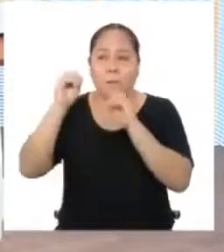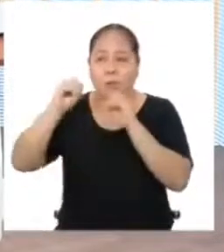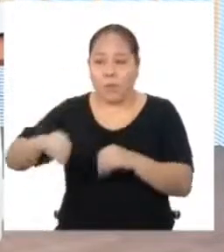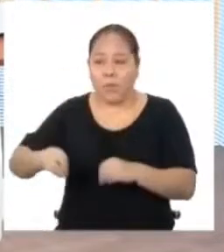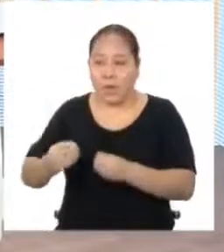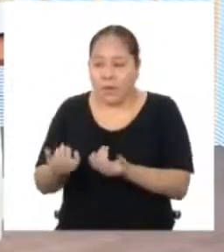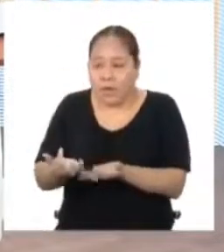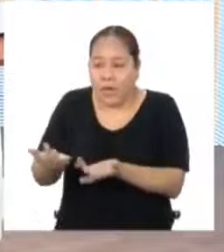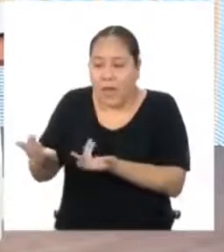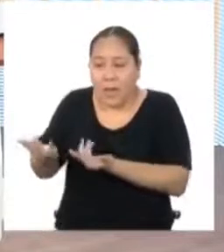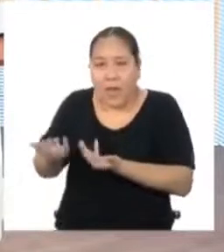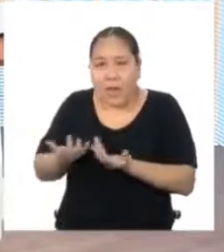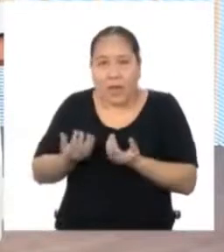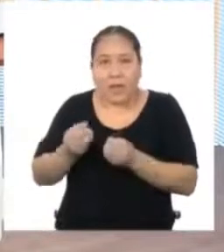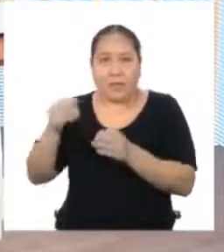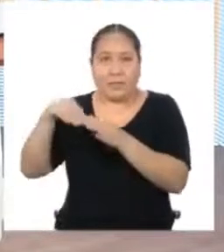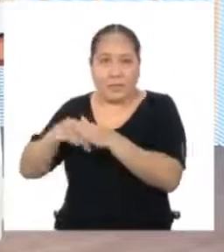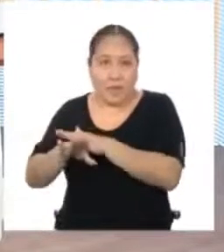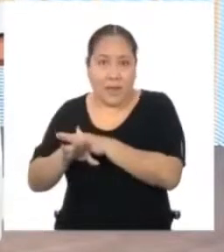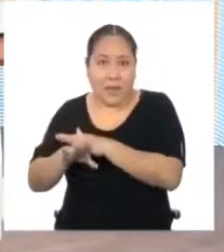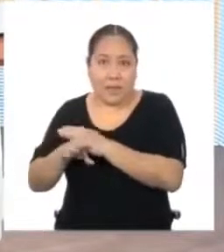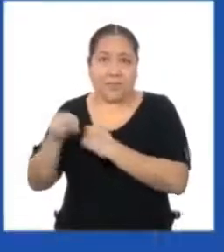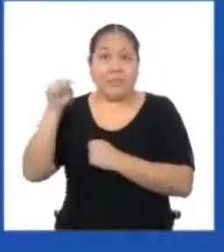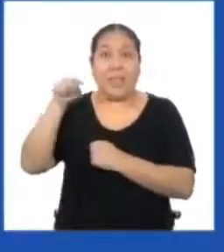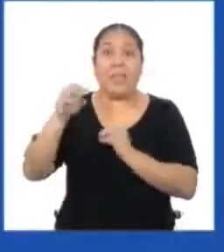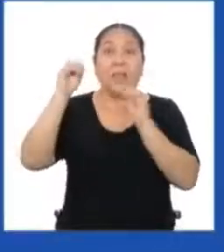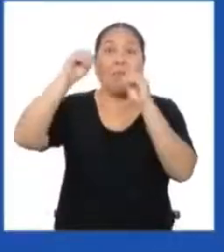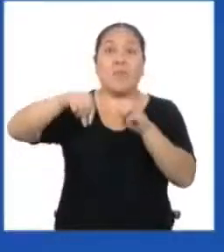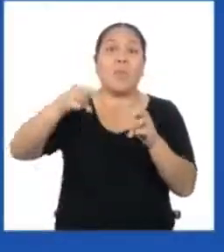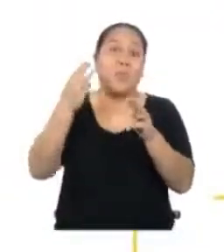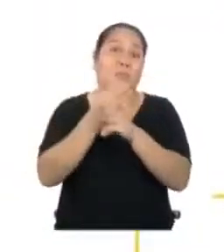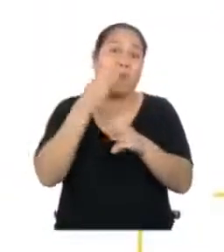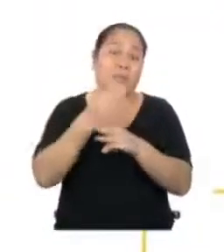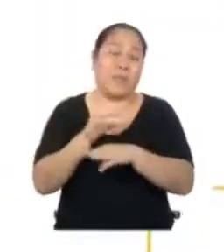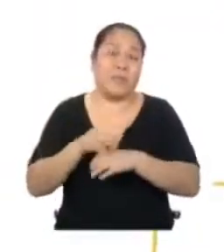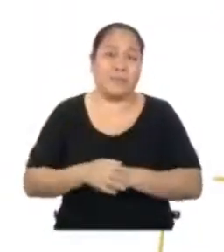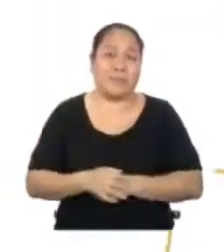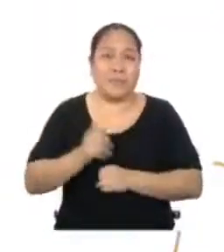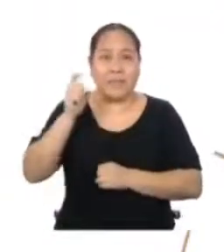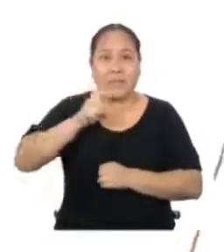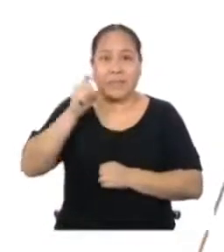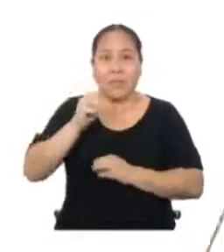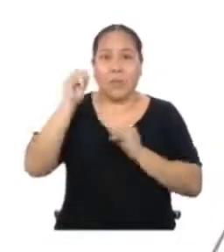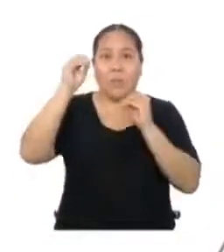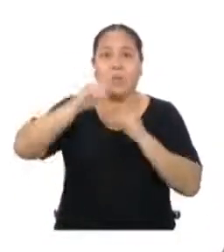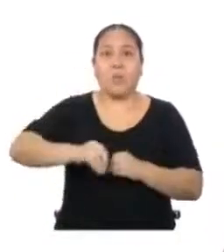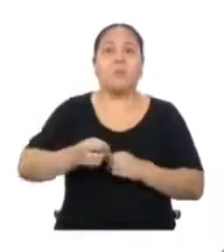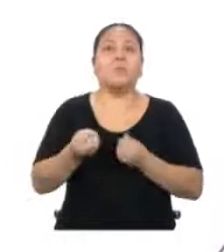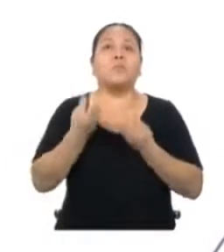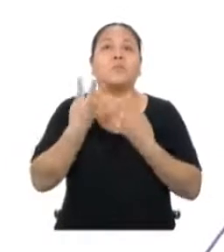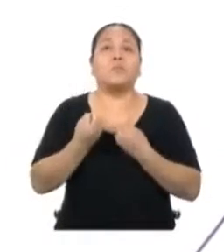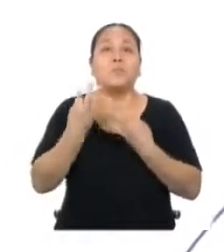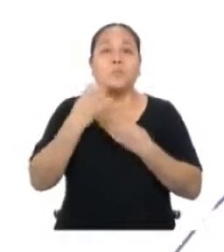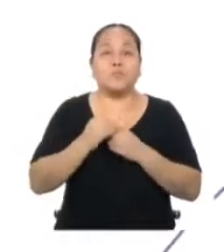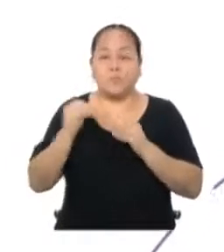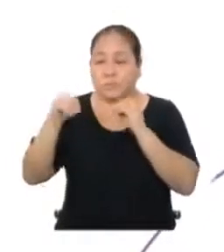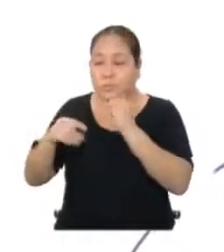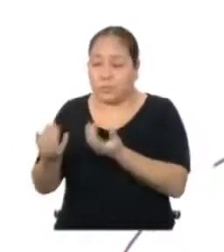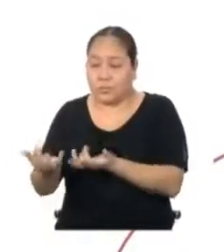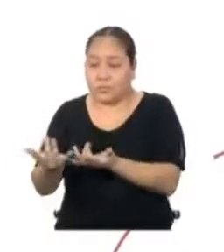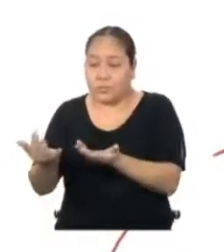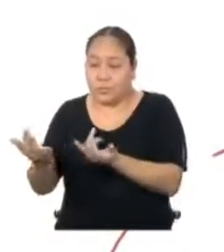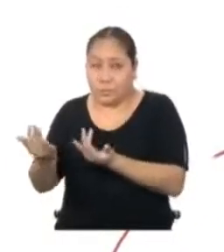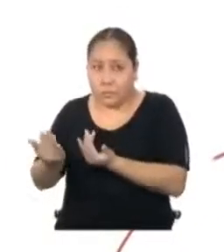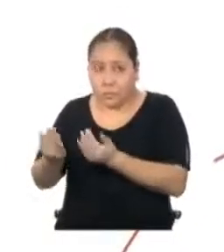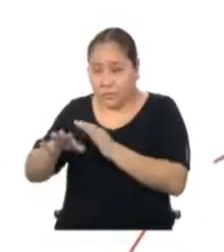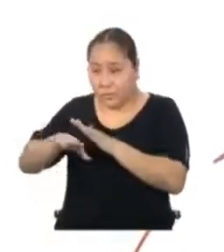cancha y en la entrada Y aquí es donde entran las matemáticas Tengo que presupuestar cuánto costará instalar grasa en la cancha y en